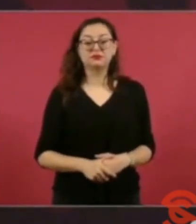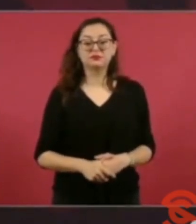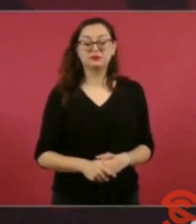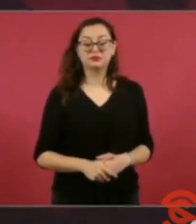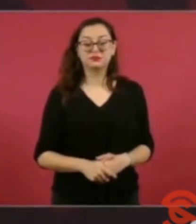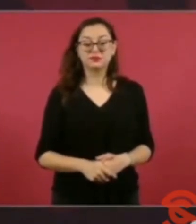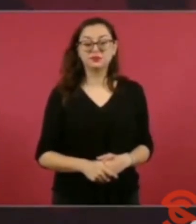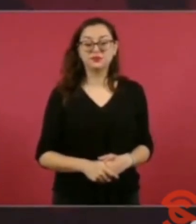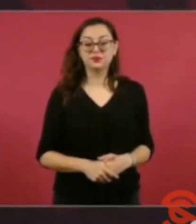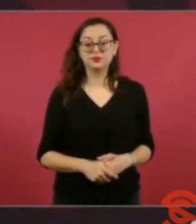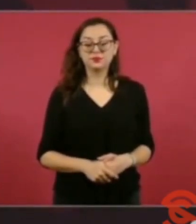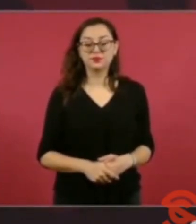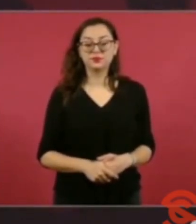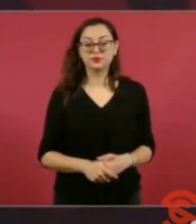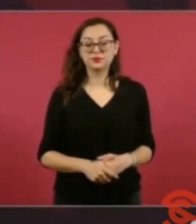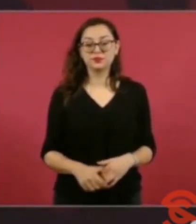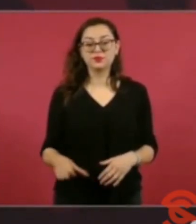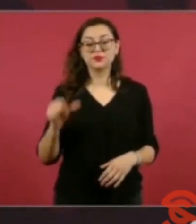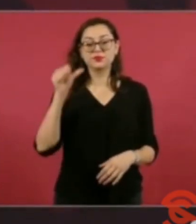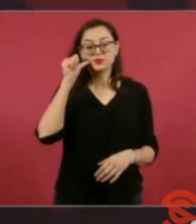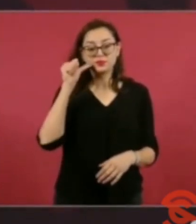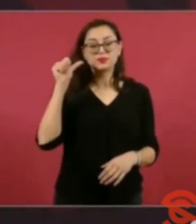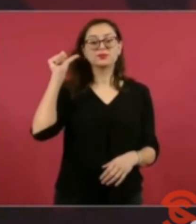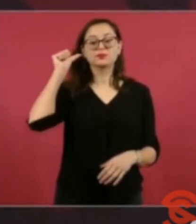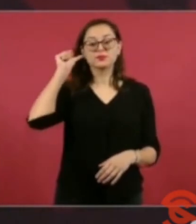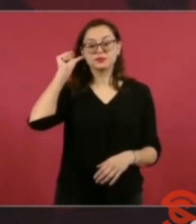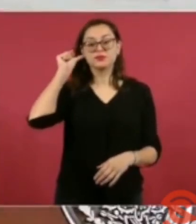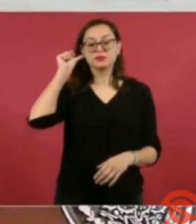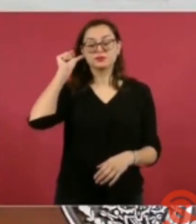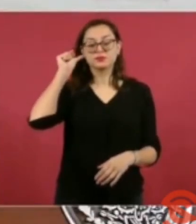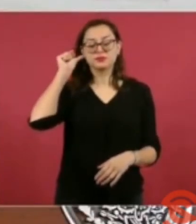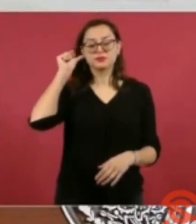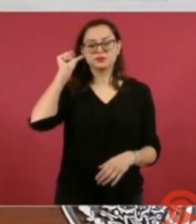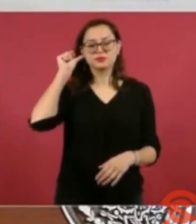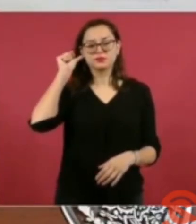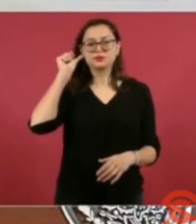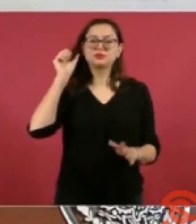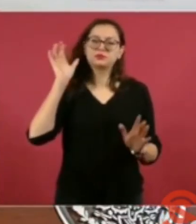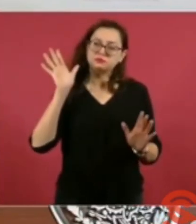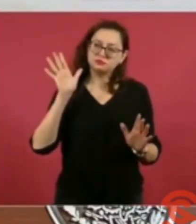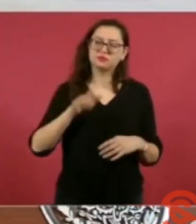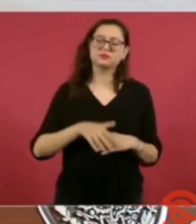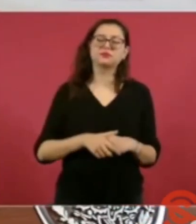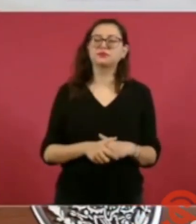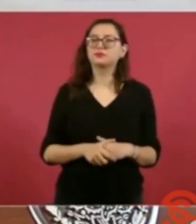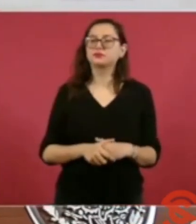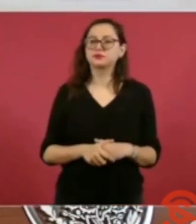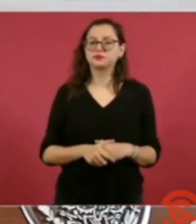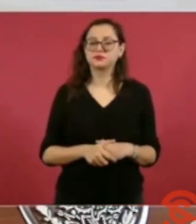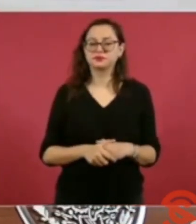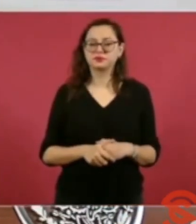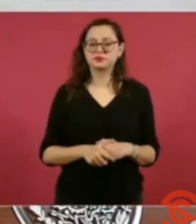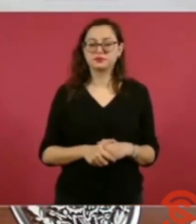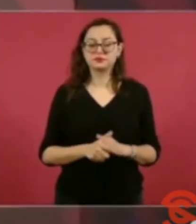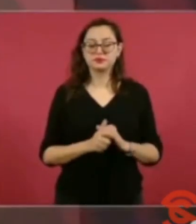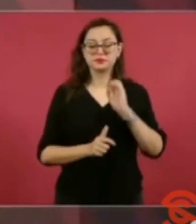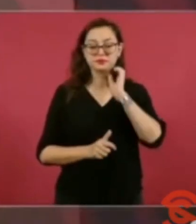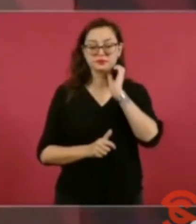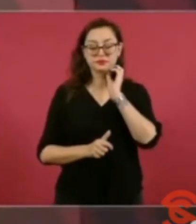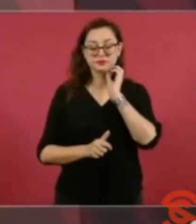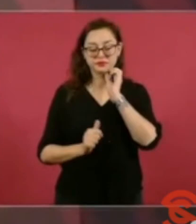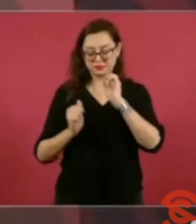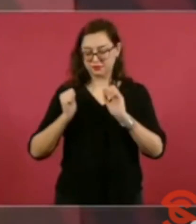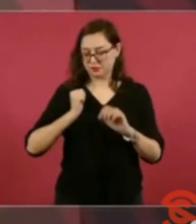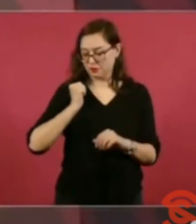Ayer dieron a conocer, hay un aprovecho, ¿no?, porque sí, de una u otra forma me